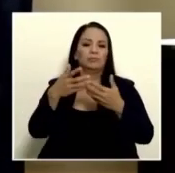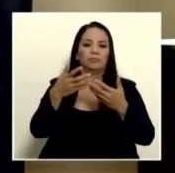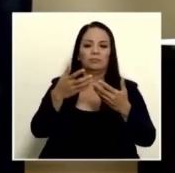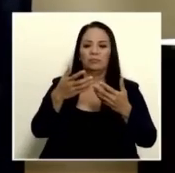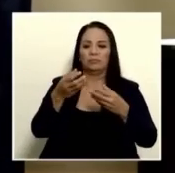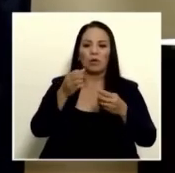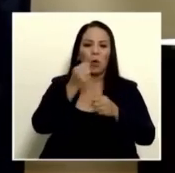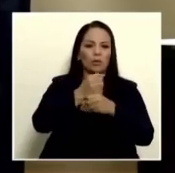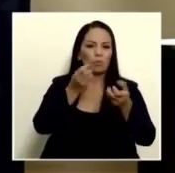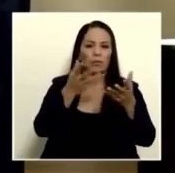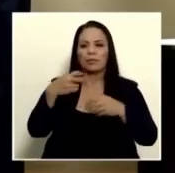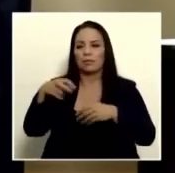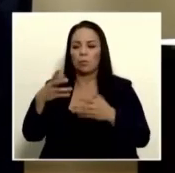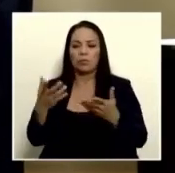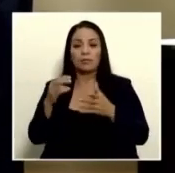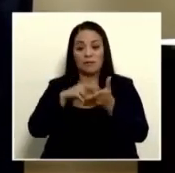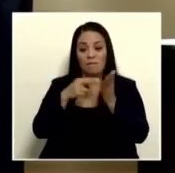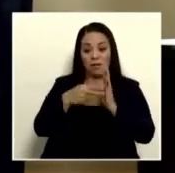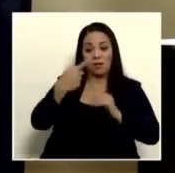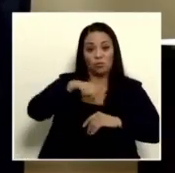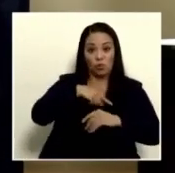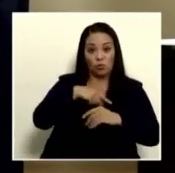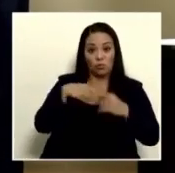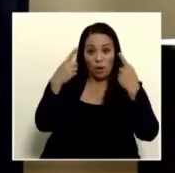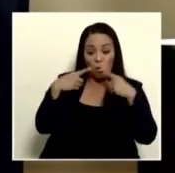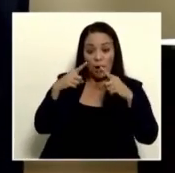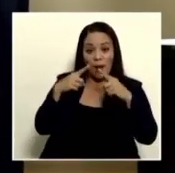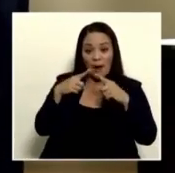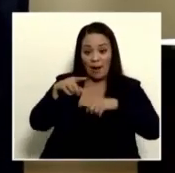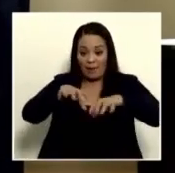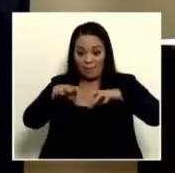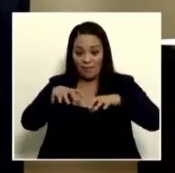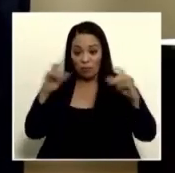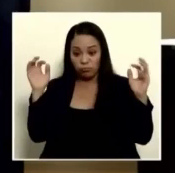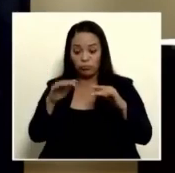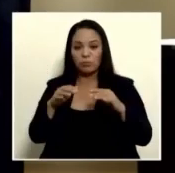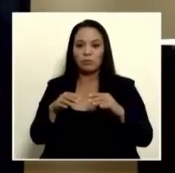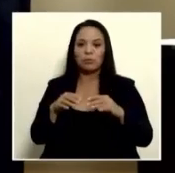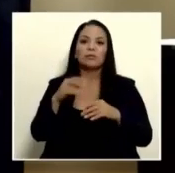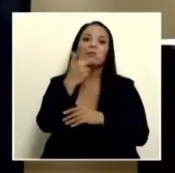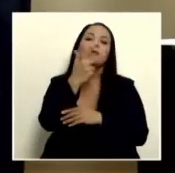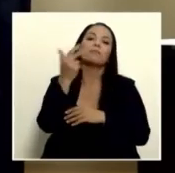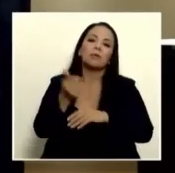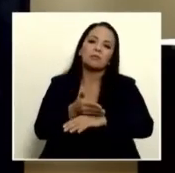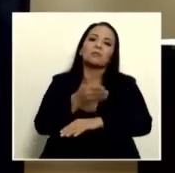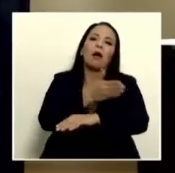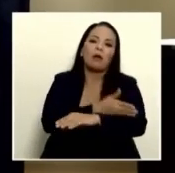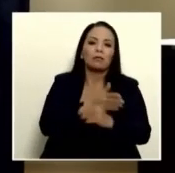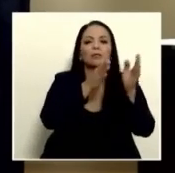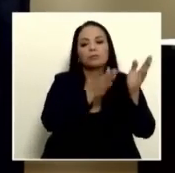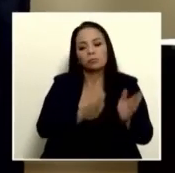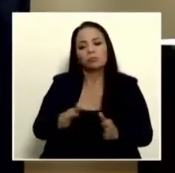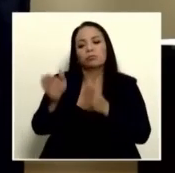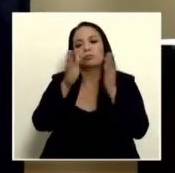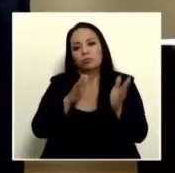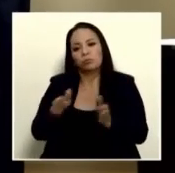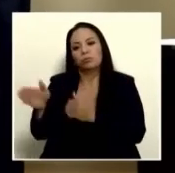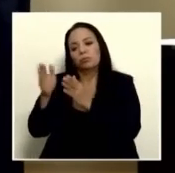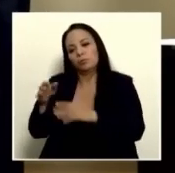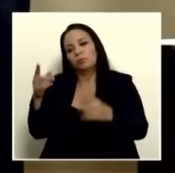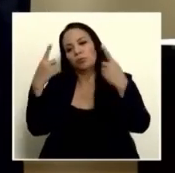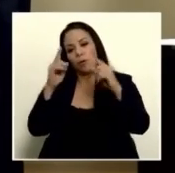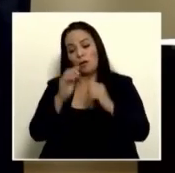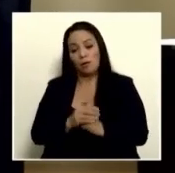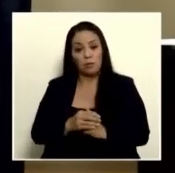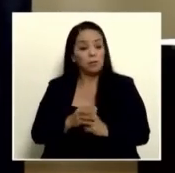general significa que para nosotros poner un evento a caminar necesitamos al menos tres meses de tiempo para que esto se dé ya que si nosotros